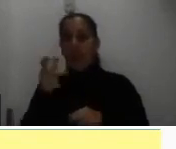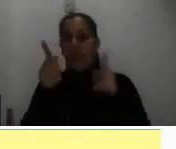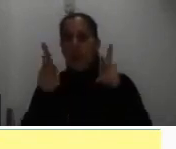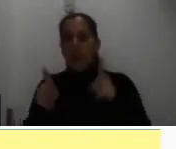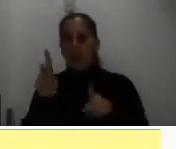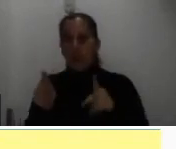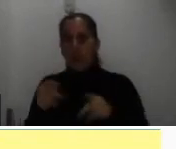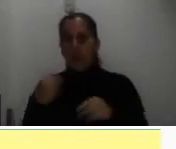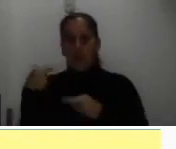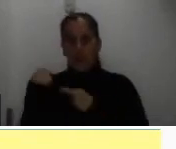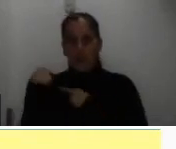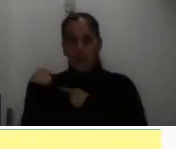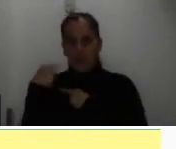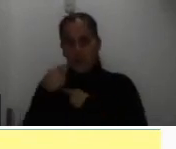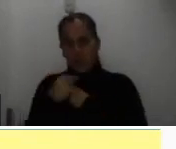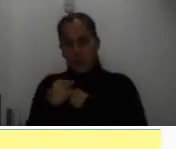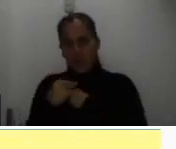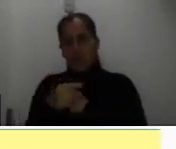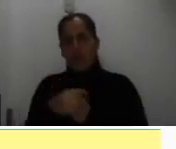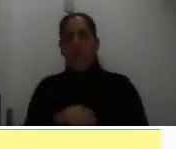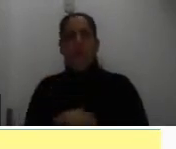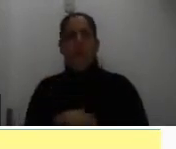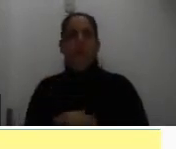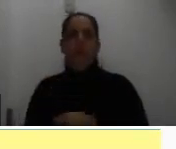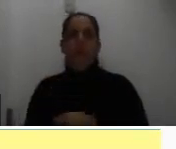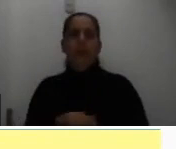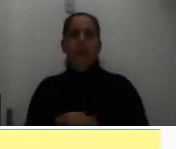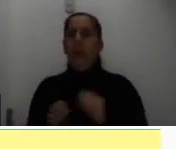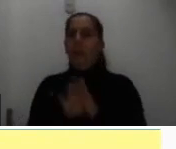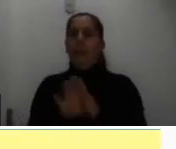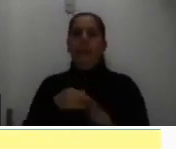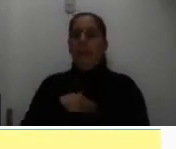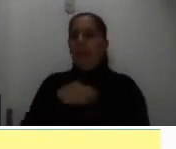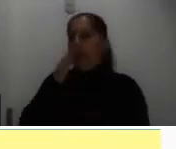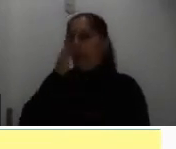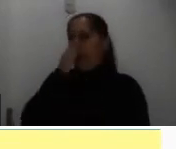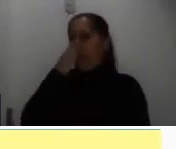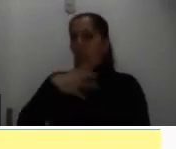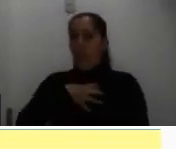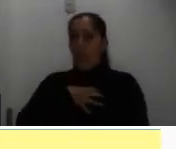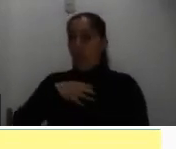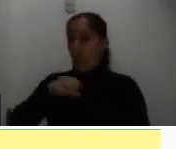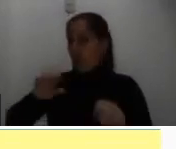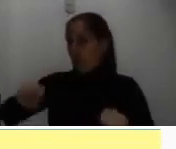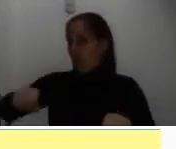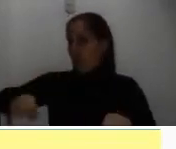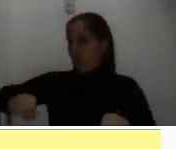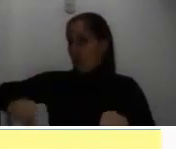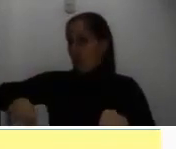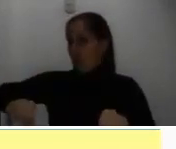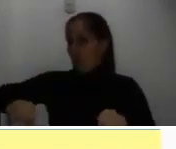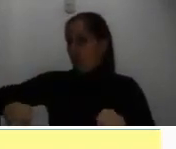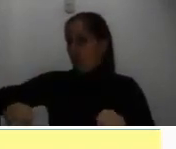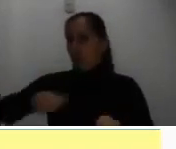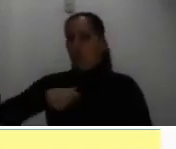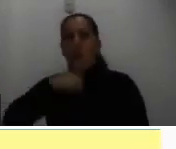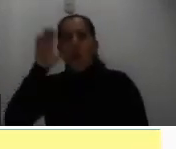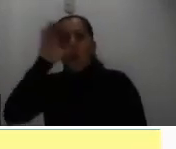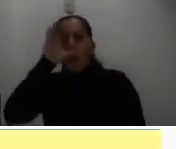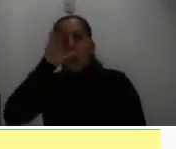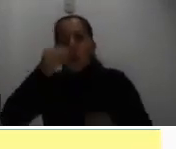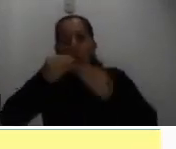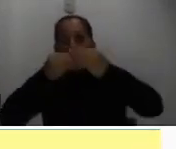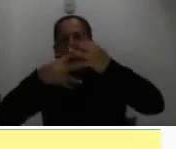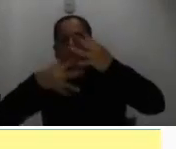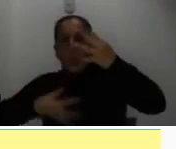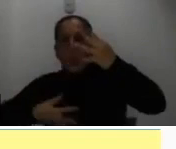corresponde si mi mamá es dueña de una moto entonces yo voy a buscar aquí en el desplegable